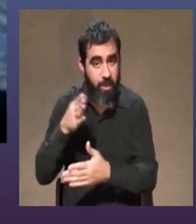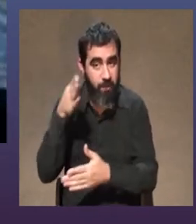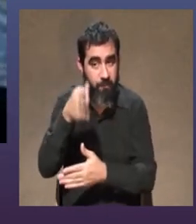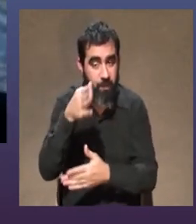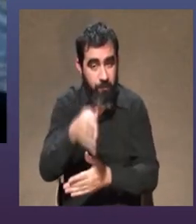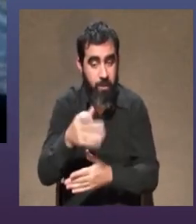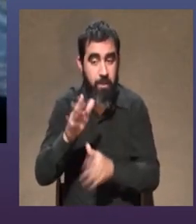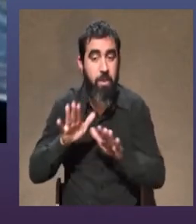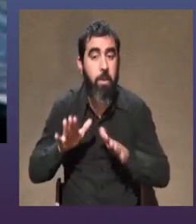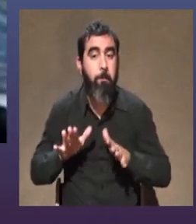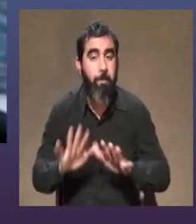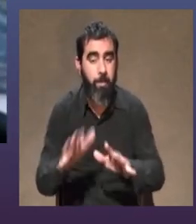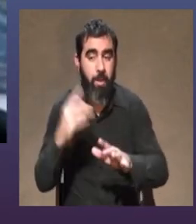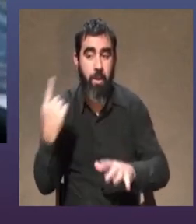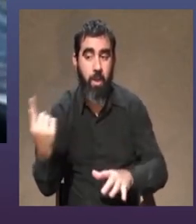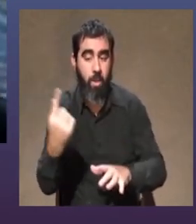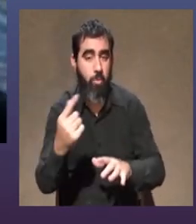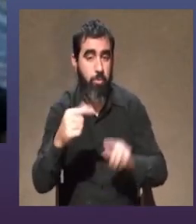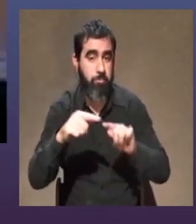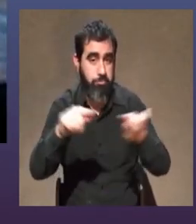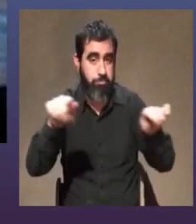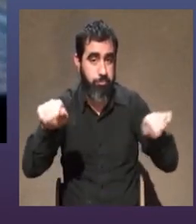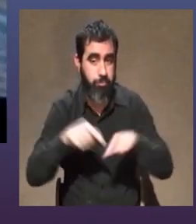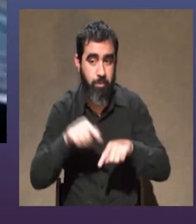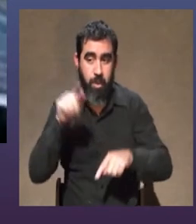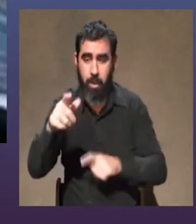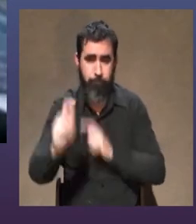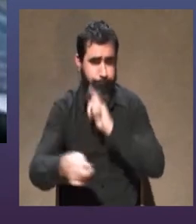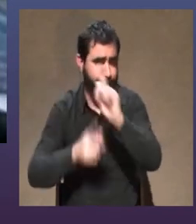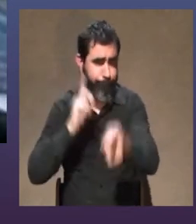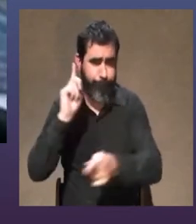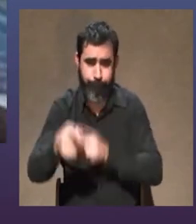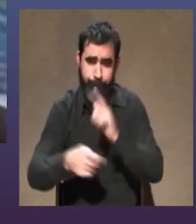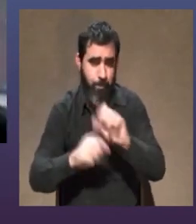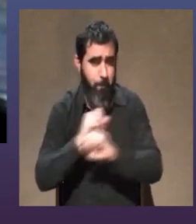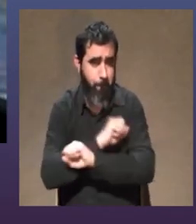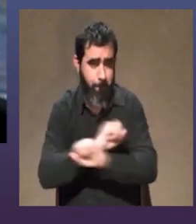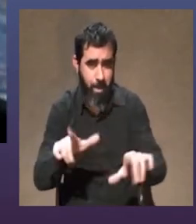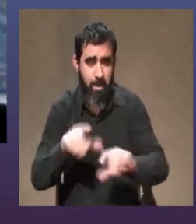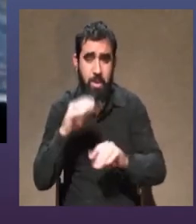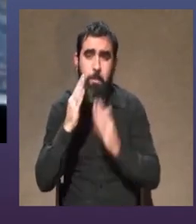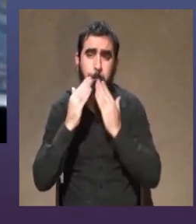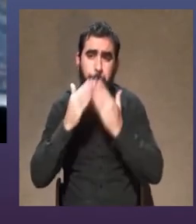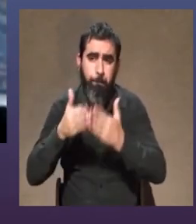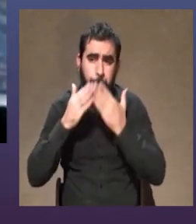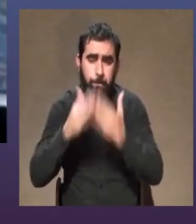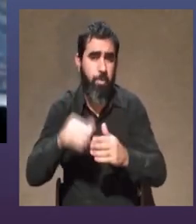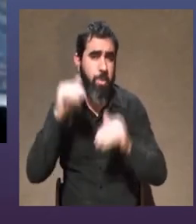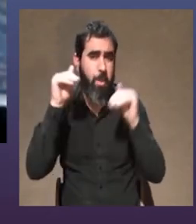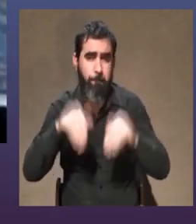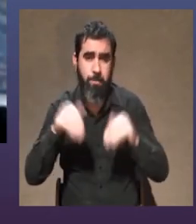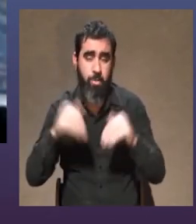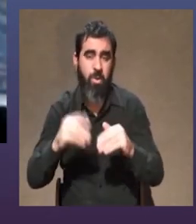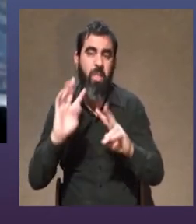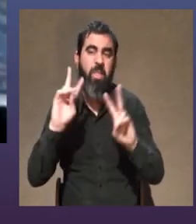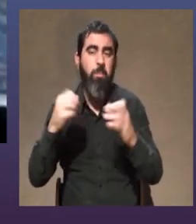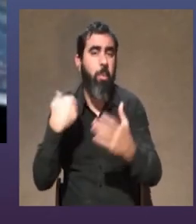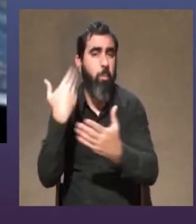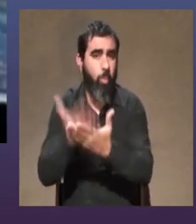que preparar una determinada escena y él te destrozaba literalmente haciéndote millones de preguntas sobre lo que había propuesto